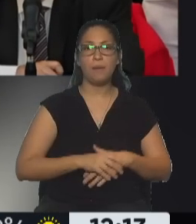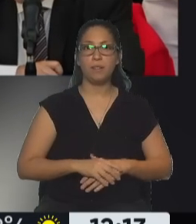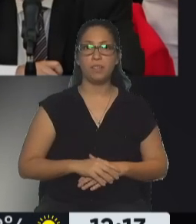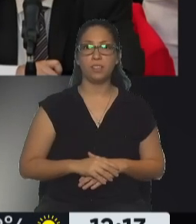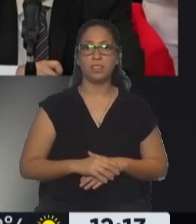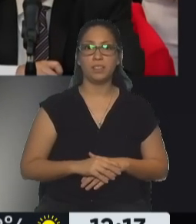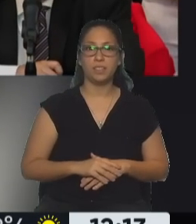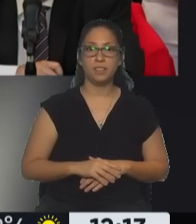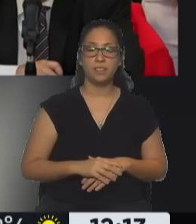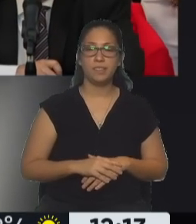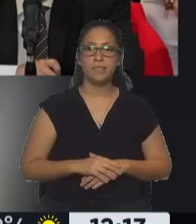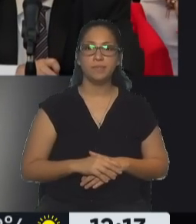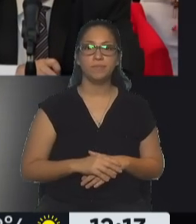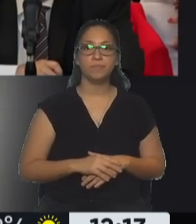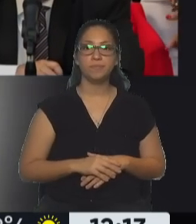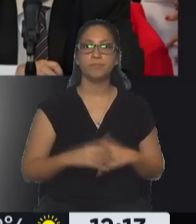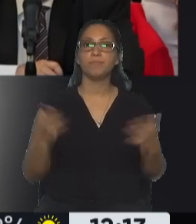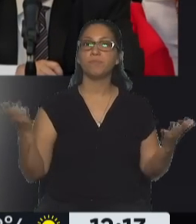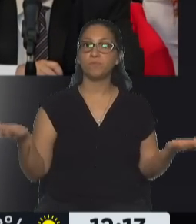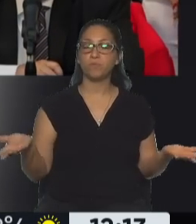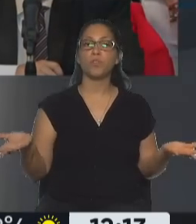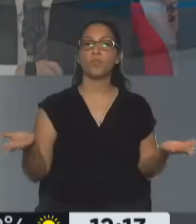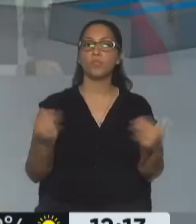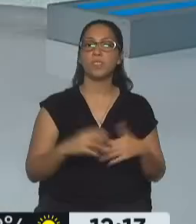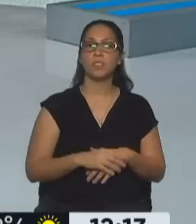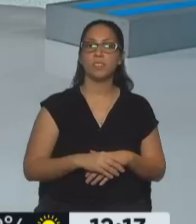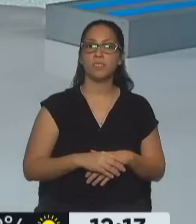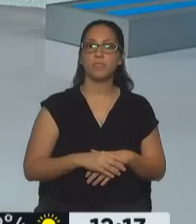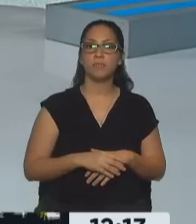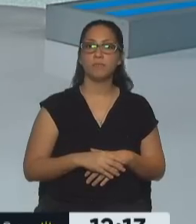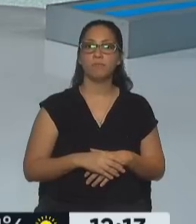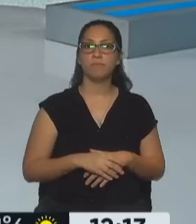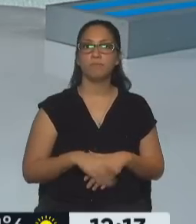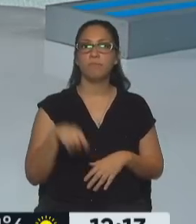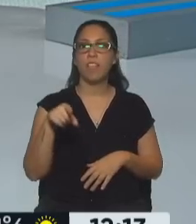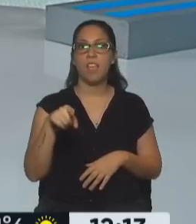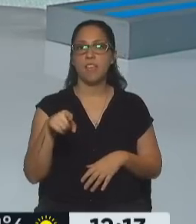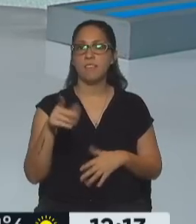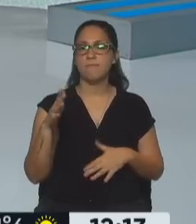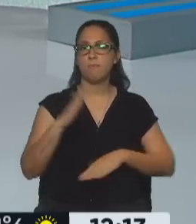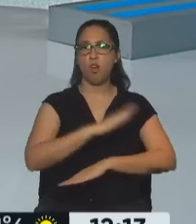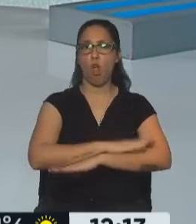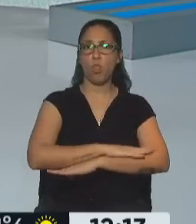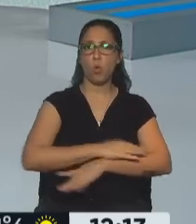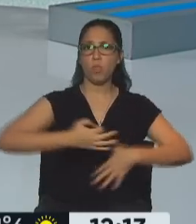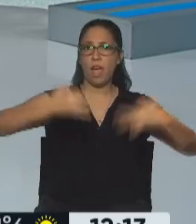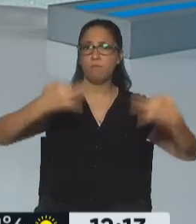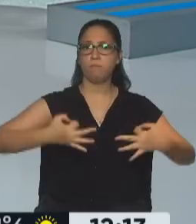en definitiva, esto excede con creces lo que es el comportamiento